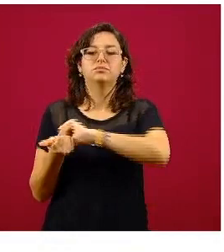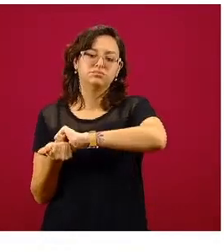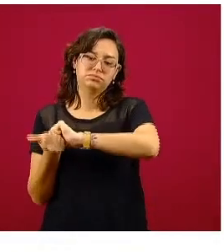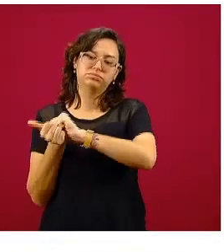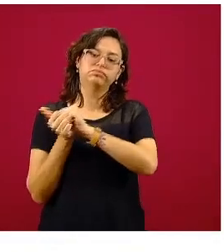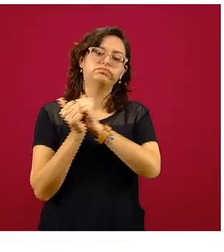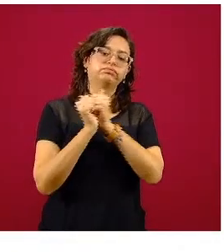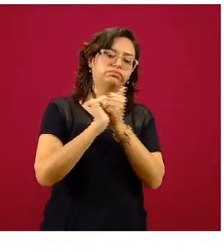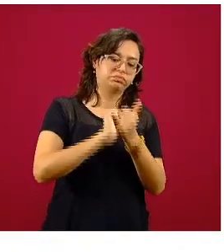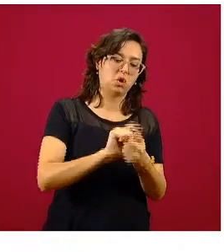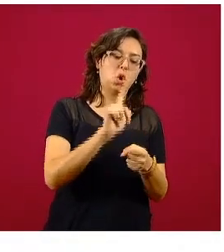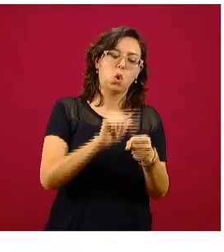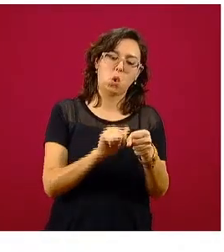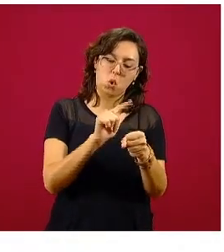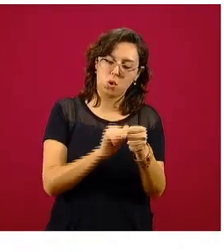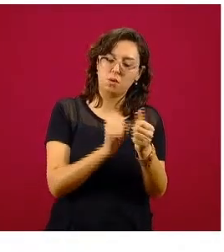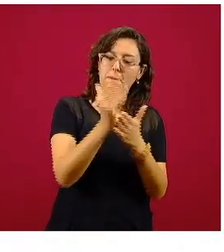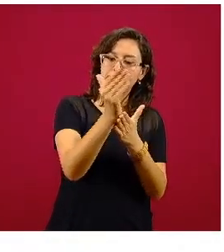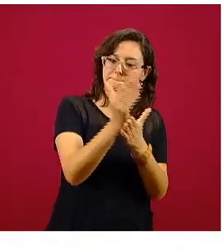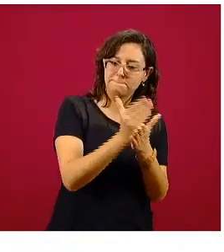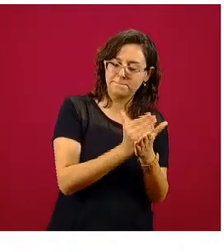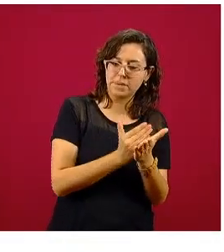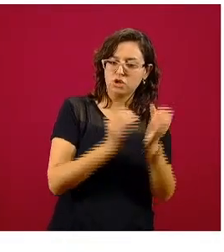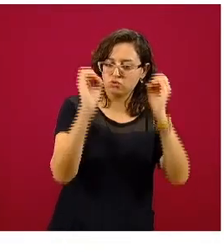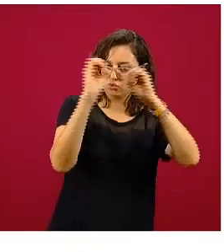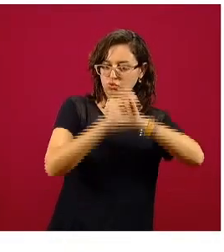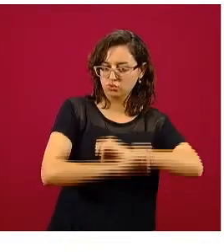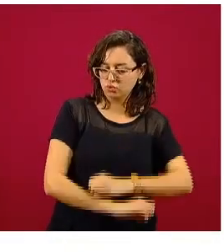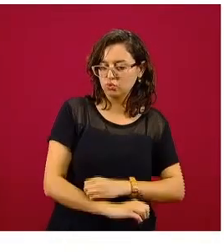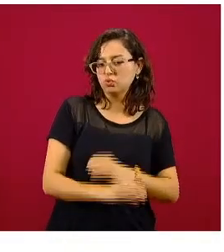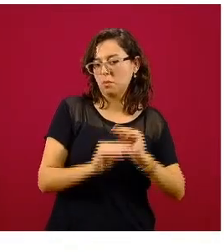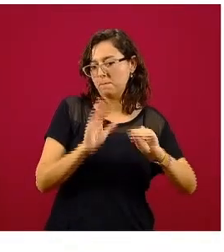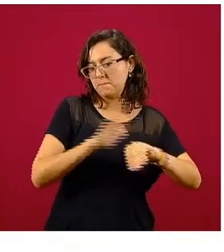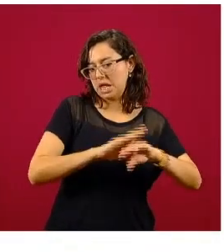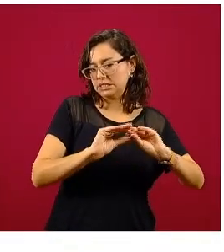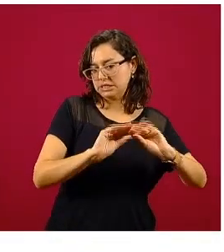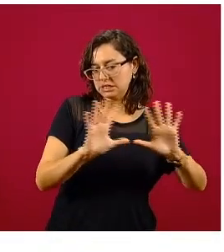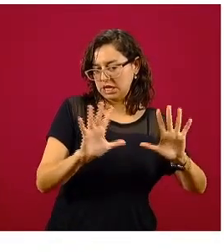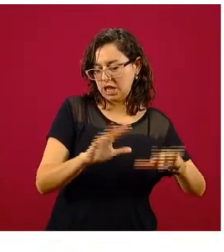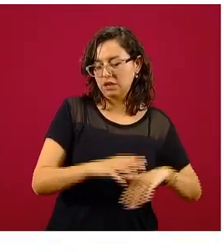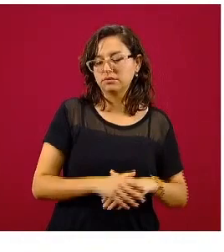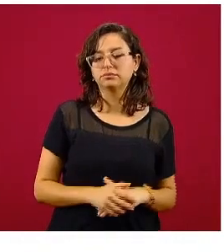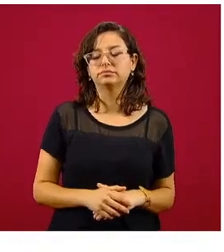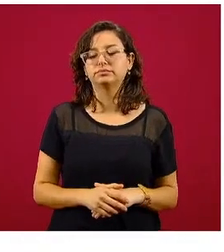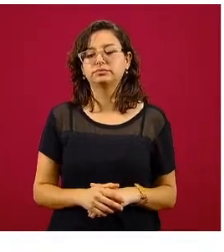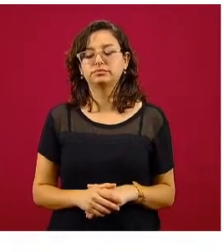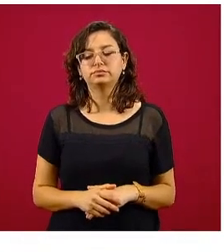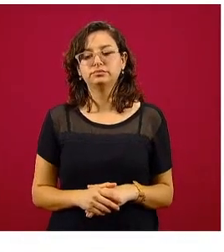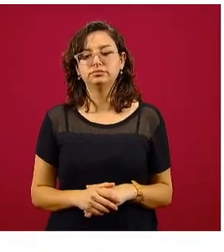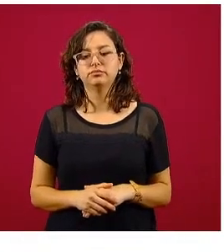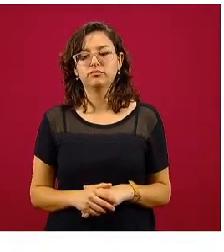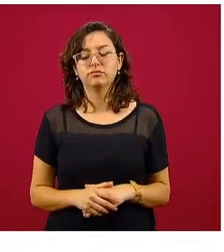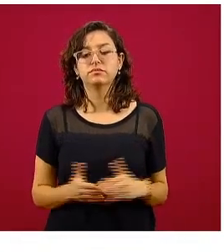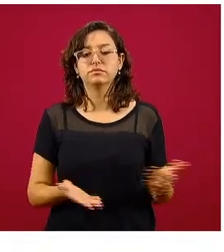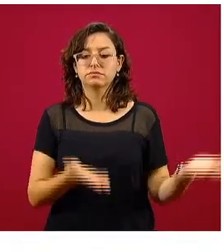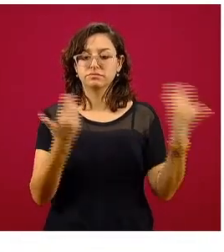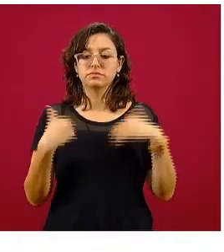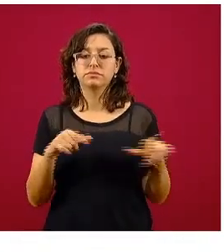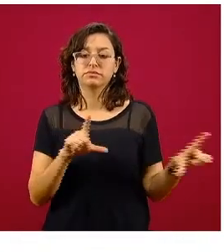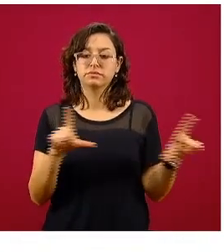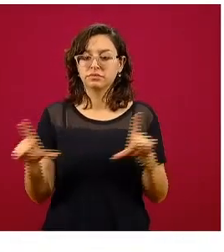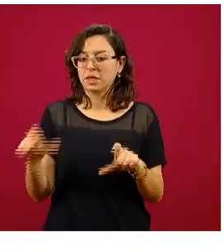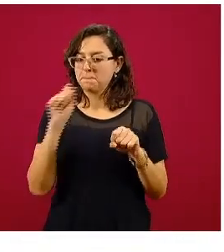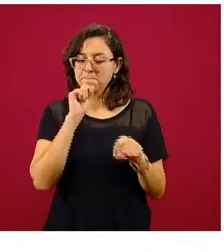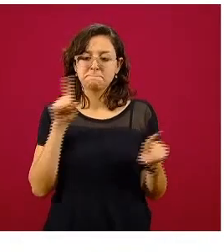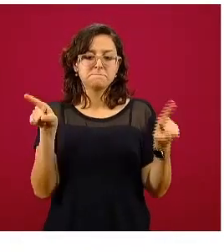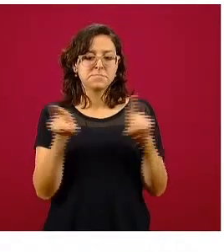representa que está disminuyendo su carga actual o su carga reciente de enfermedad. La siguiente diapositiva